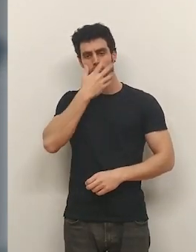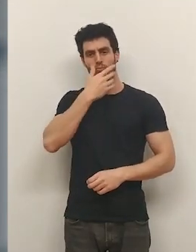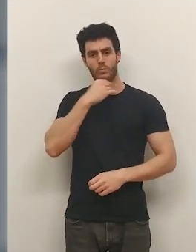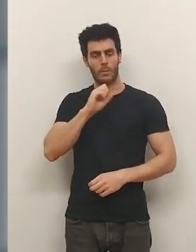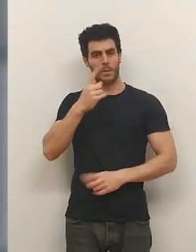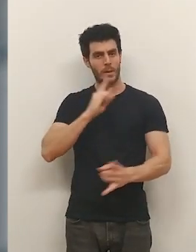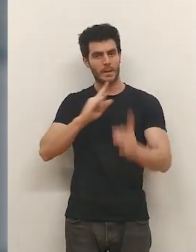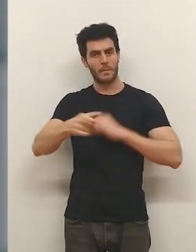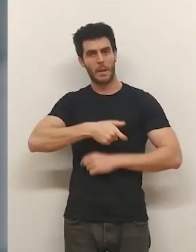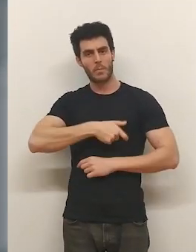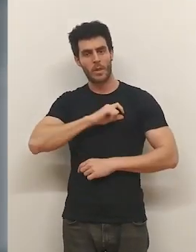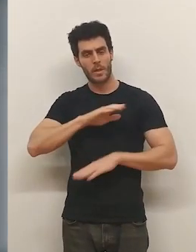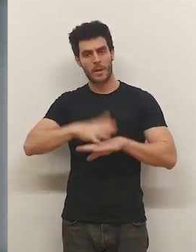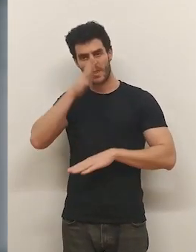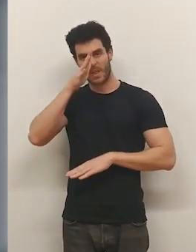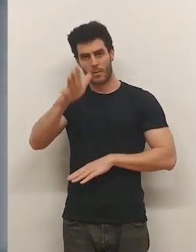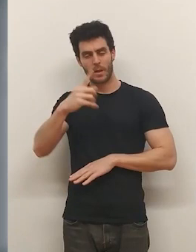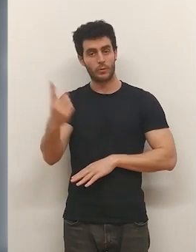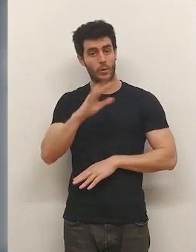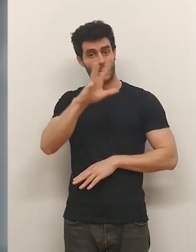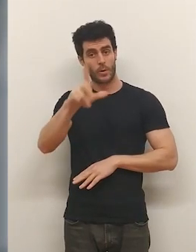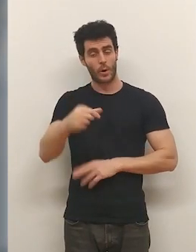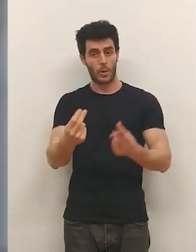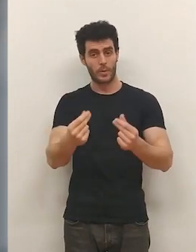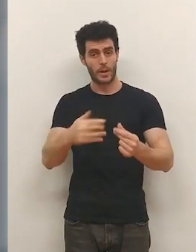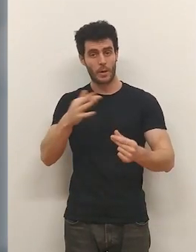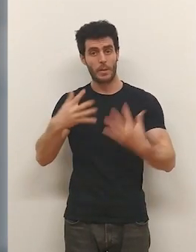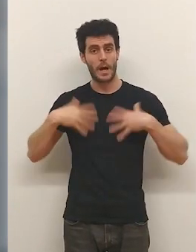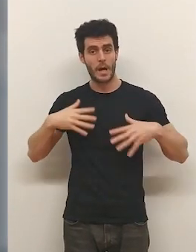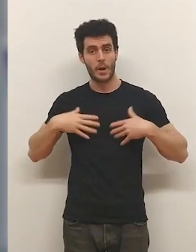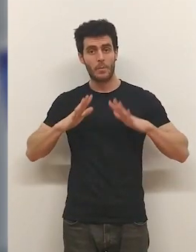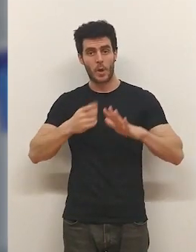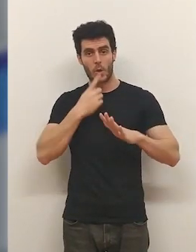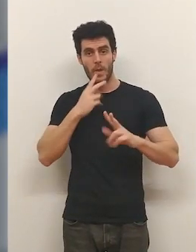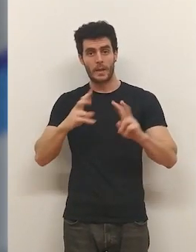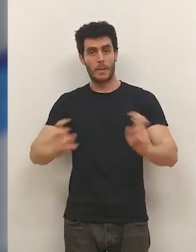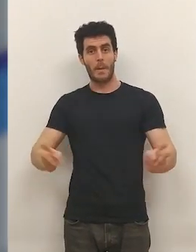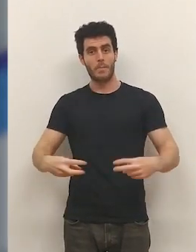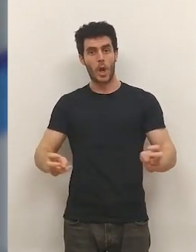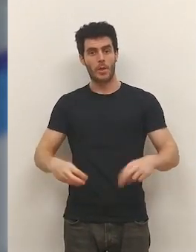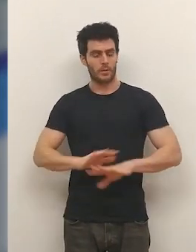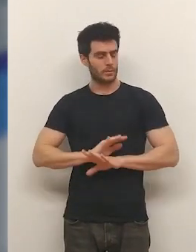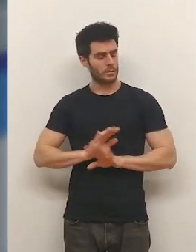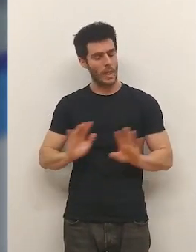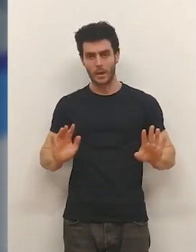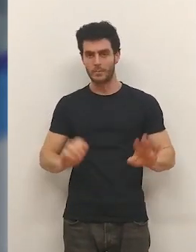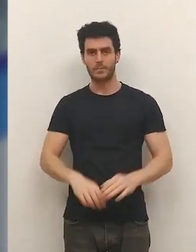primera llamada de las chicas a la policía... ...fue para denunciar el robo de dinero y ropa... ...y no dijeron nada de la violación.